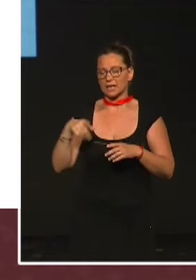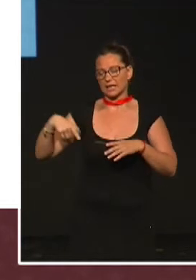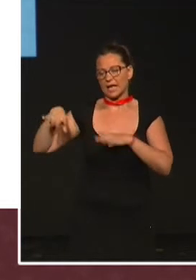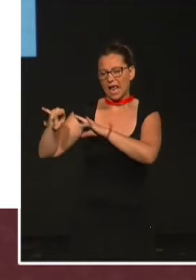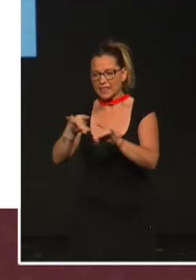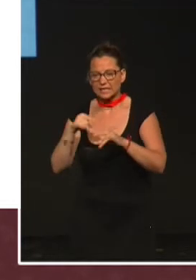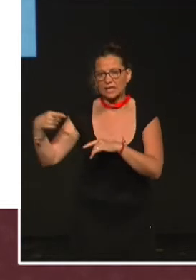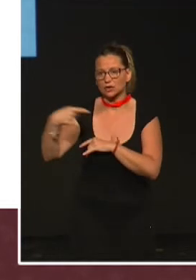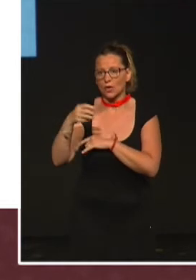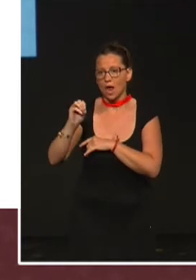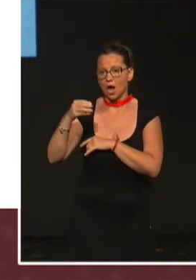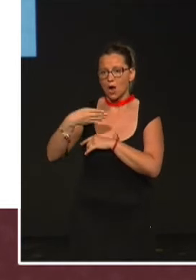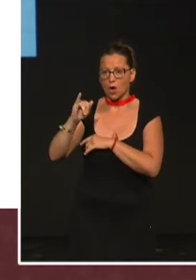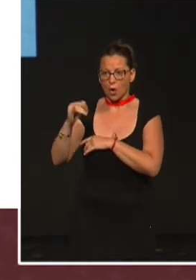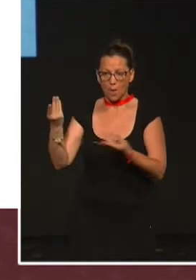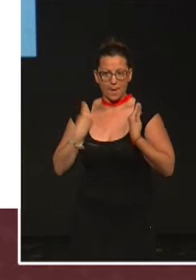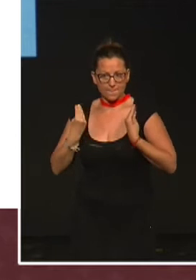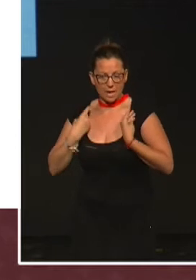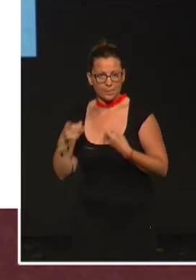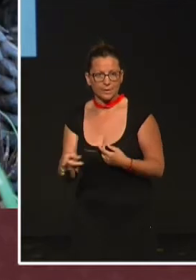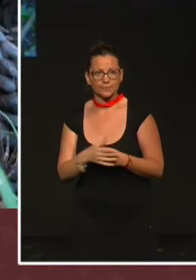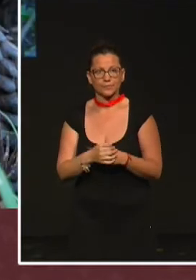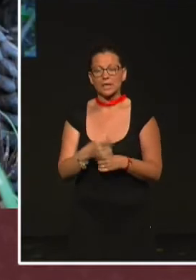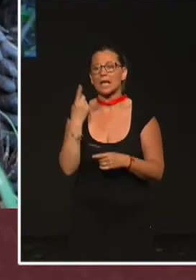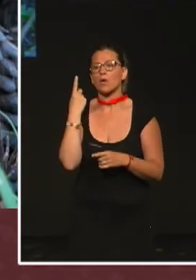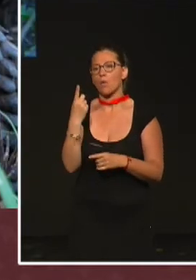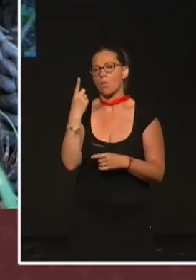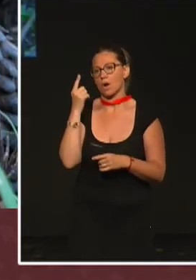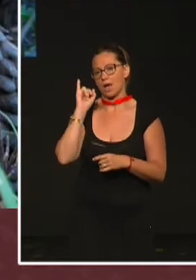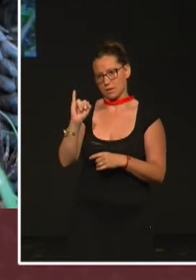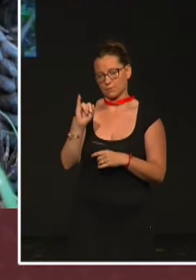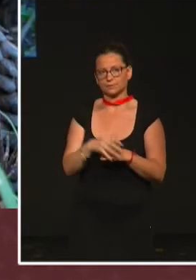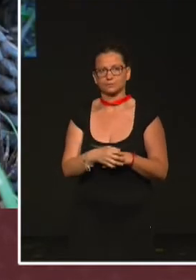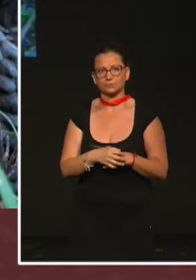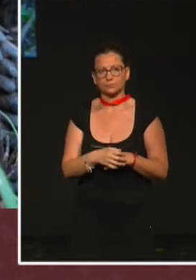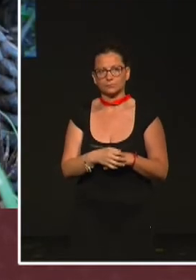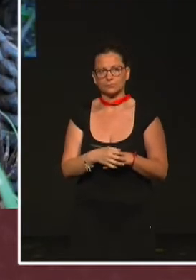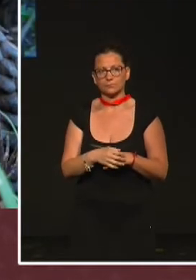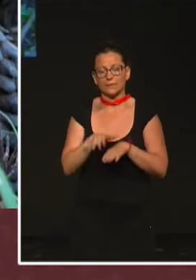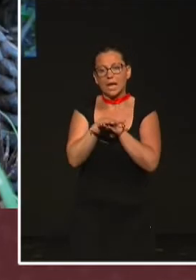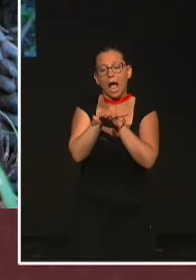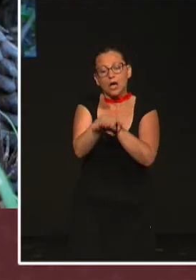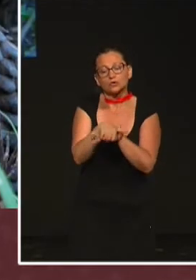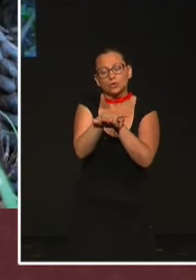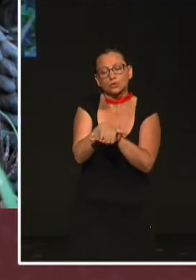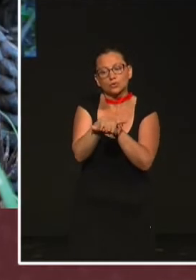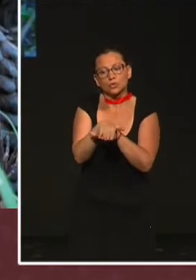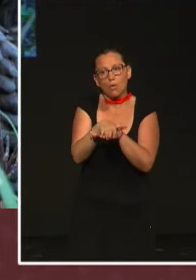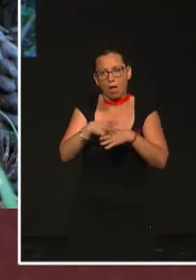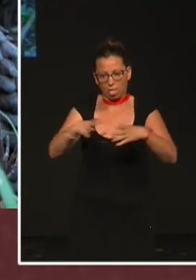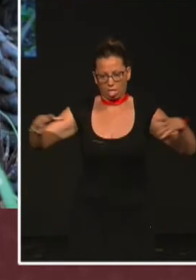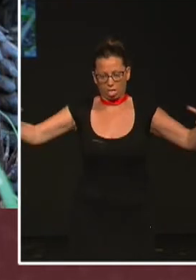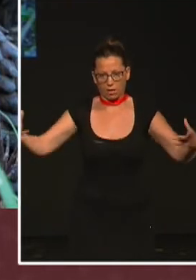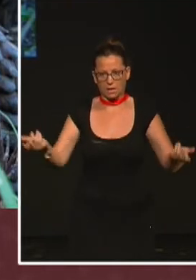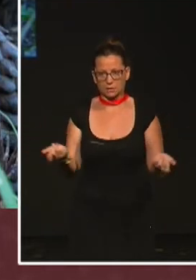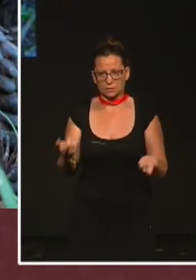de Gobi y también lo lleva con esta variante de Darwin y con una sola I. La tortuga gigante de Santiago